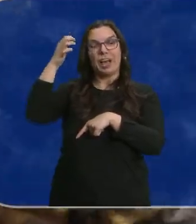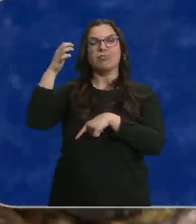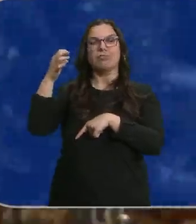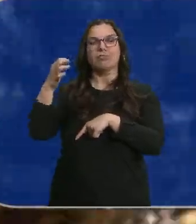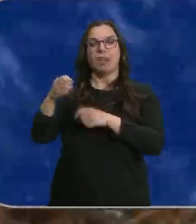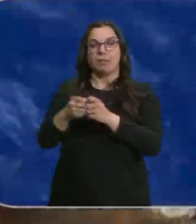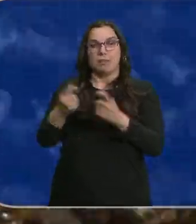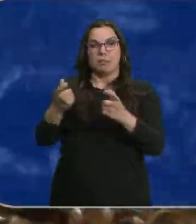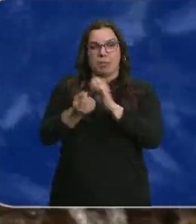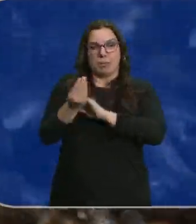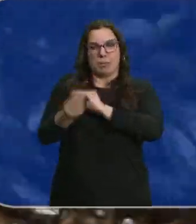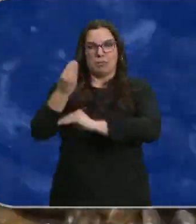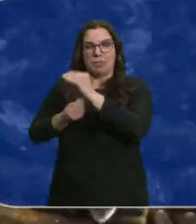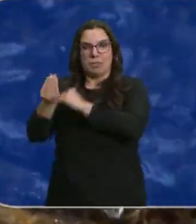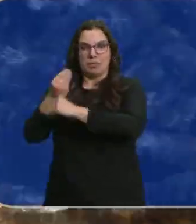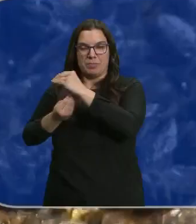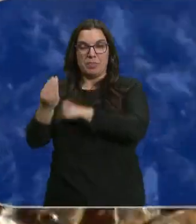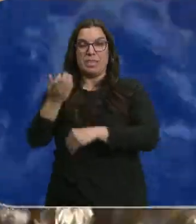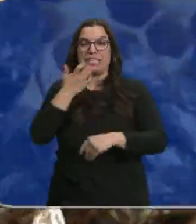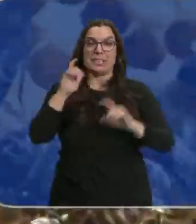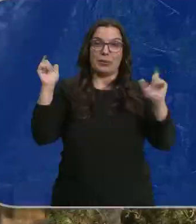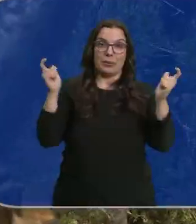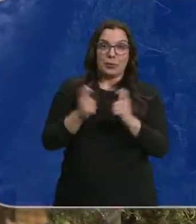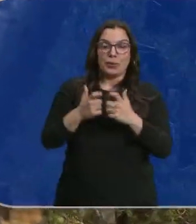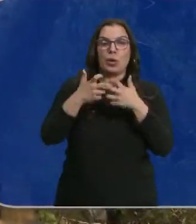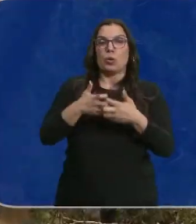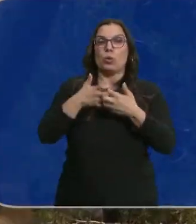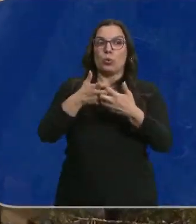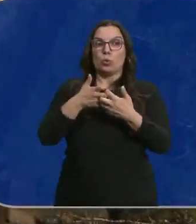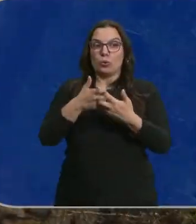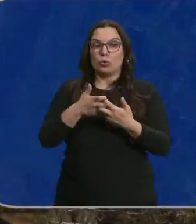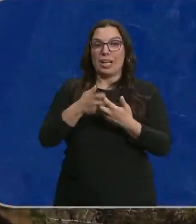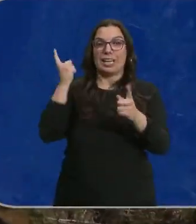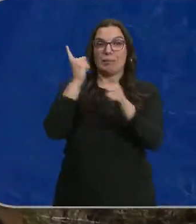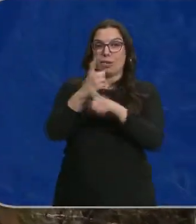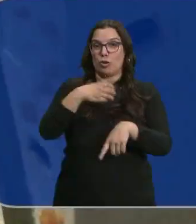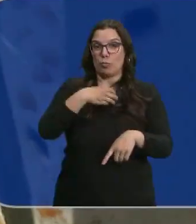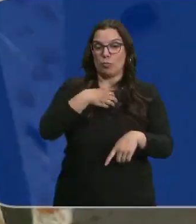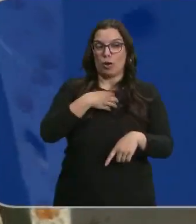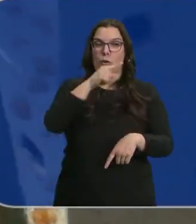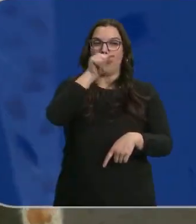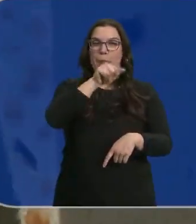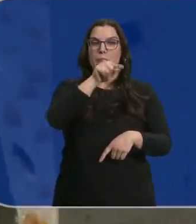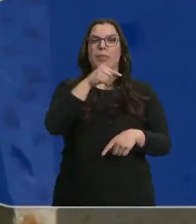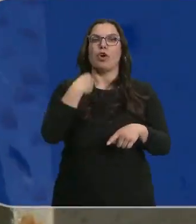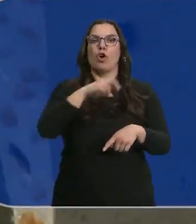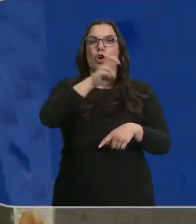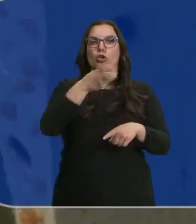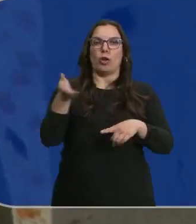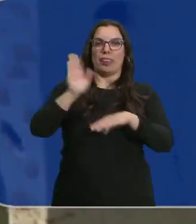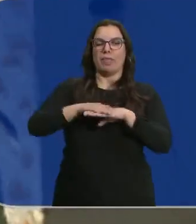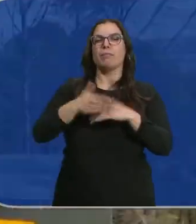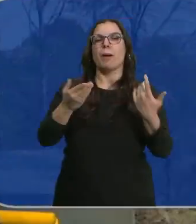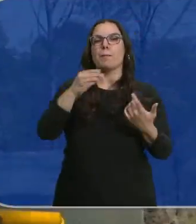notablemente reducido esa apuesta. Si son menos, no pueden luchar contra uno de sus enemigos, un parásito llamado barroa. La